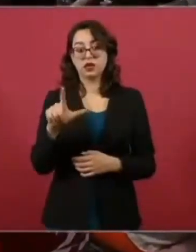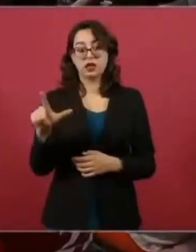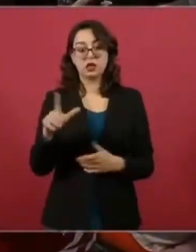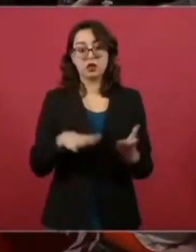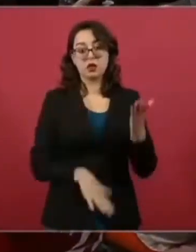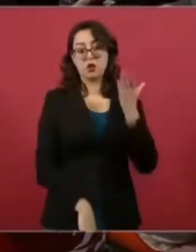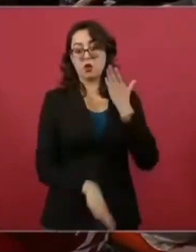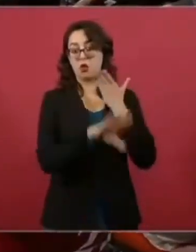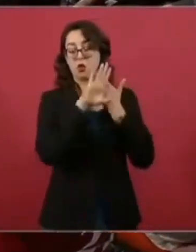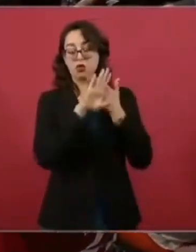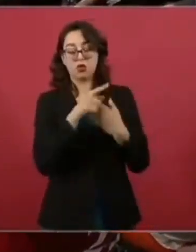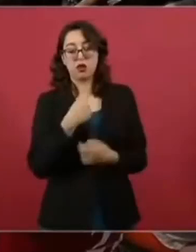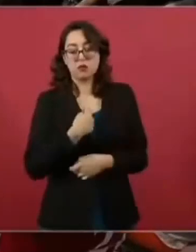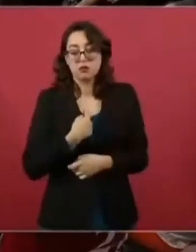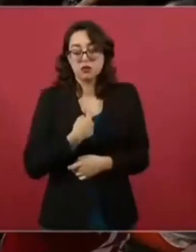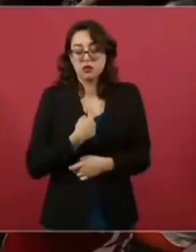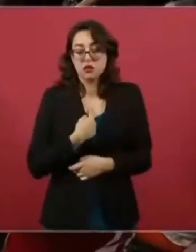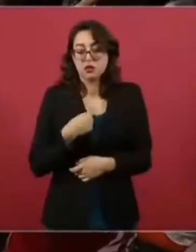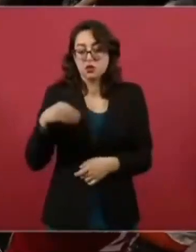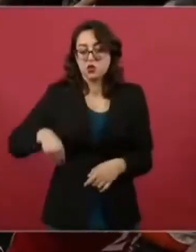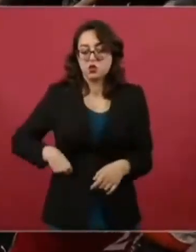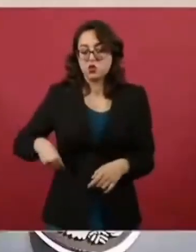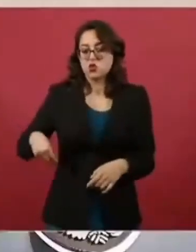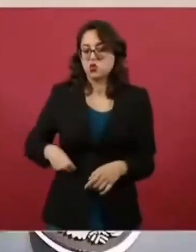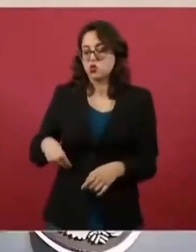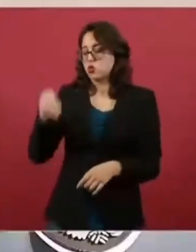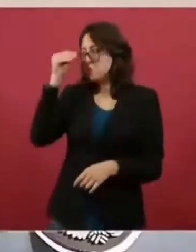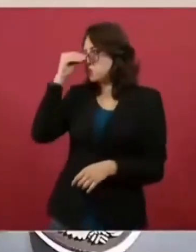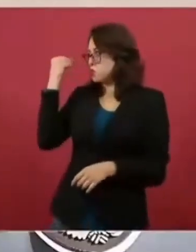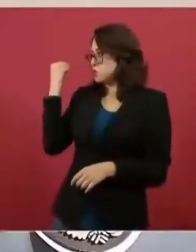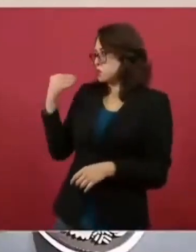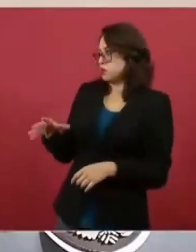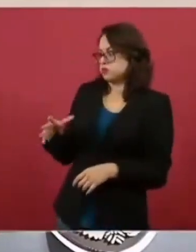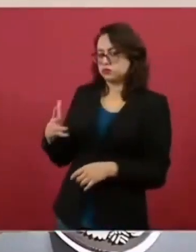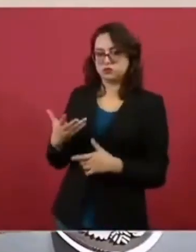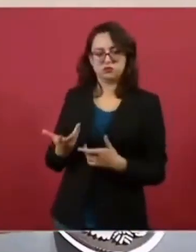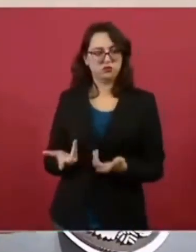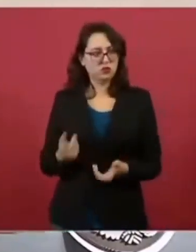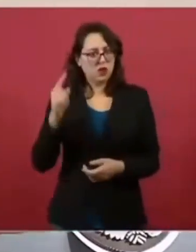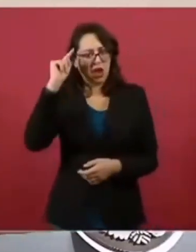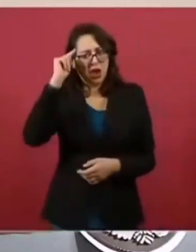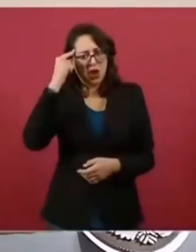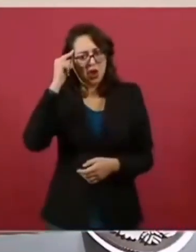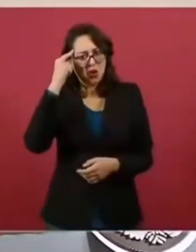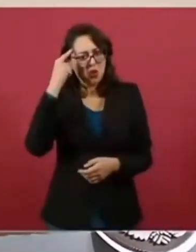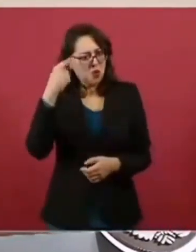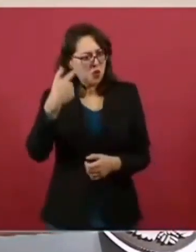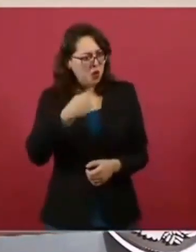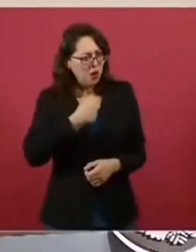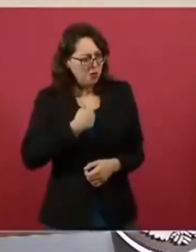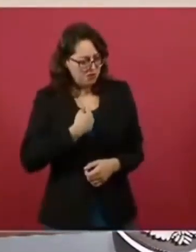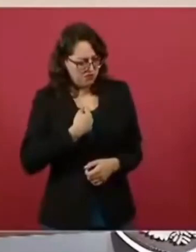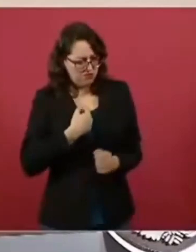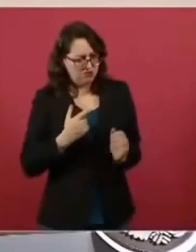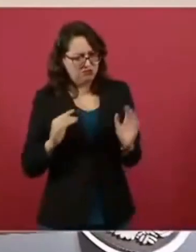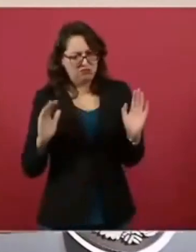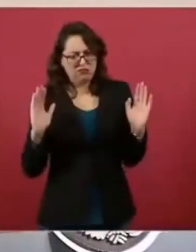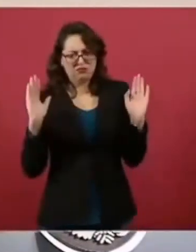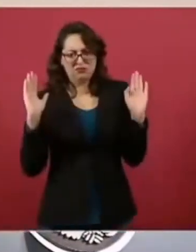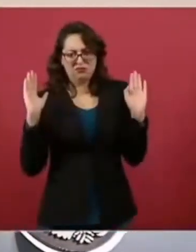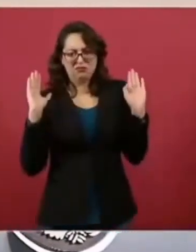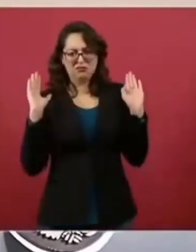Ahora resulta que se enoja conmigo. En vez de enojarse